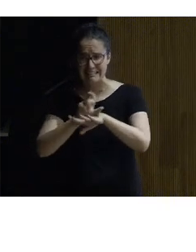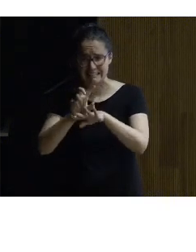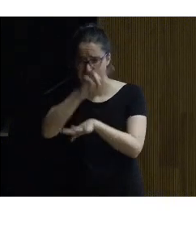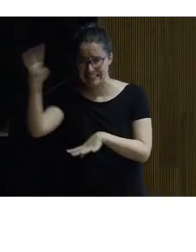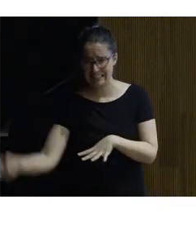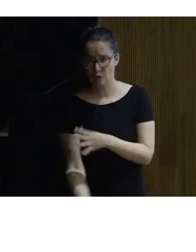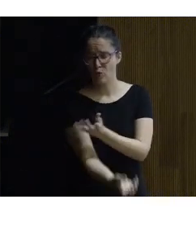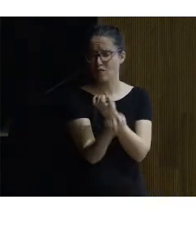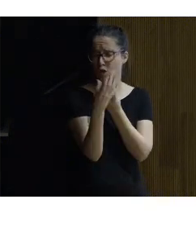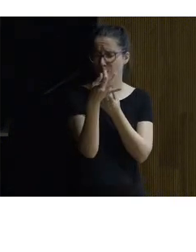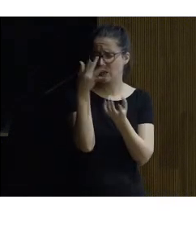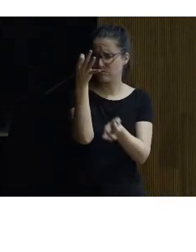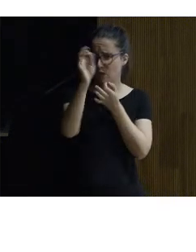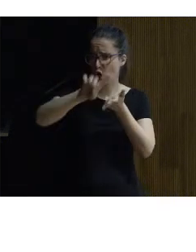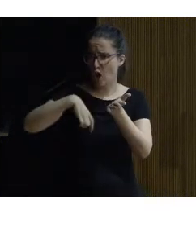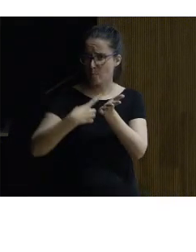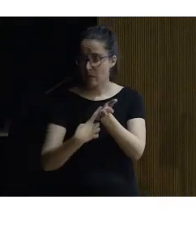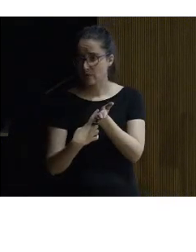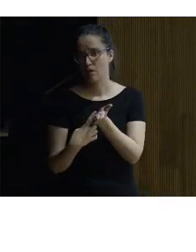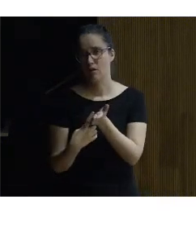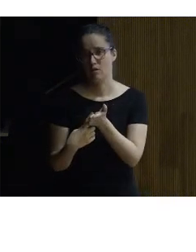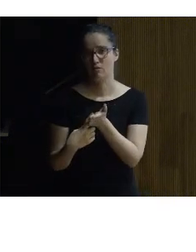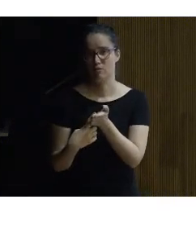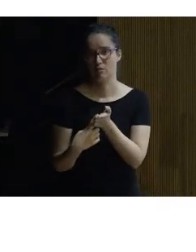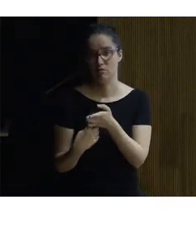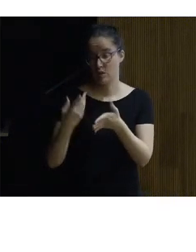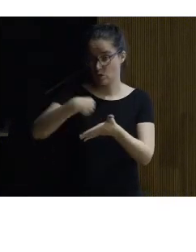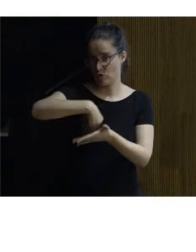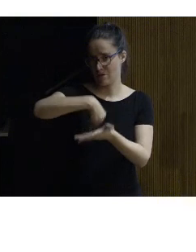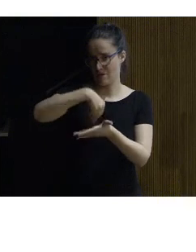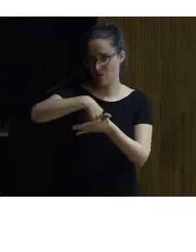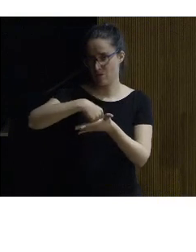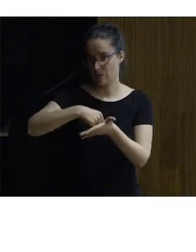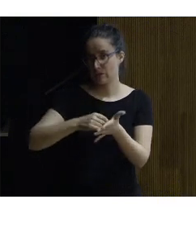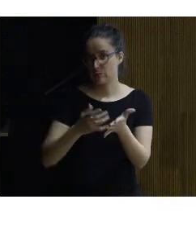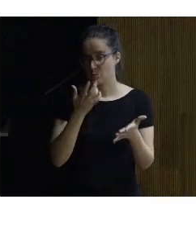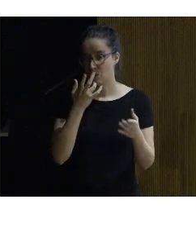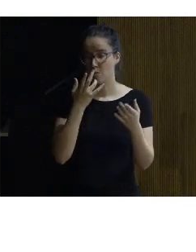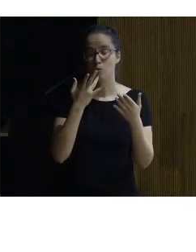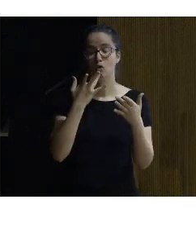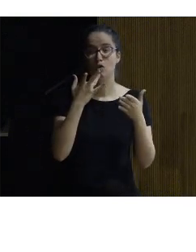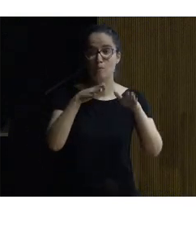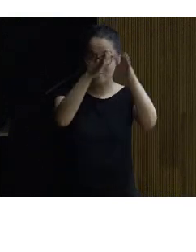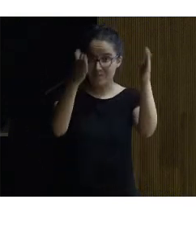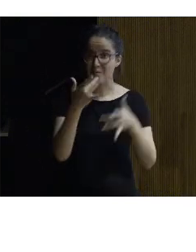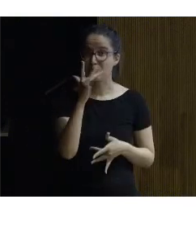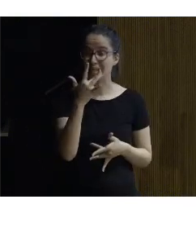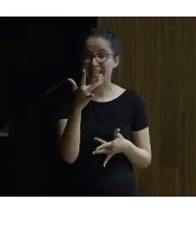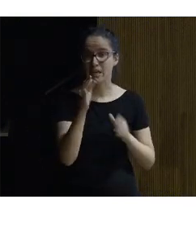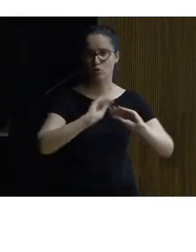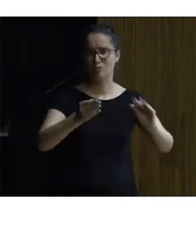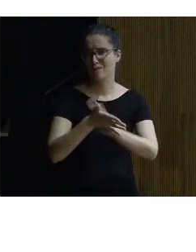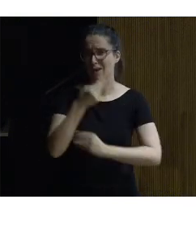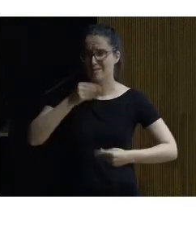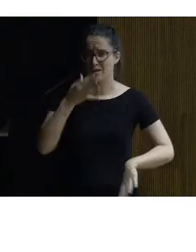completísima y cuidadísima de lo que ahí hay contenido en este caso las vidrieras de la Saint-Chapelle son la historia de Francia